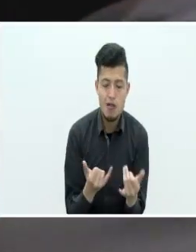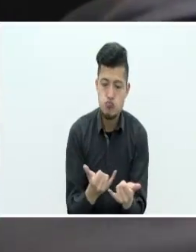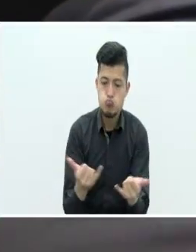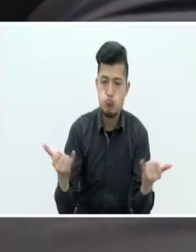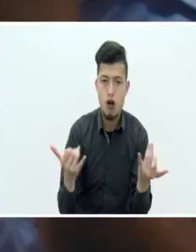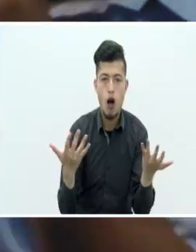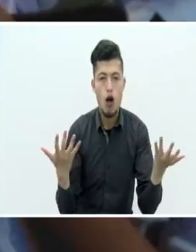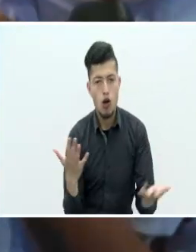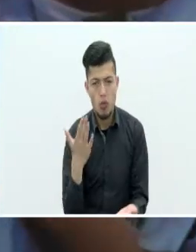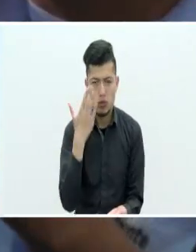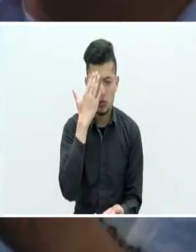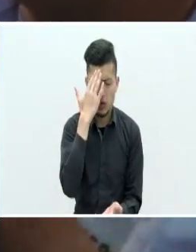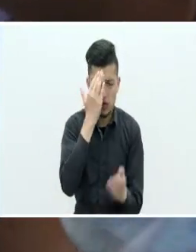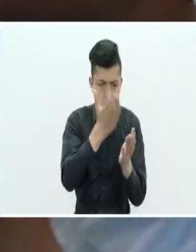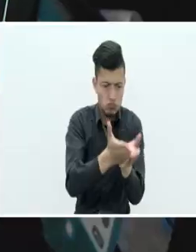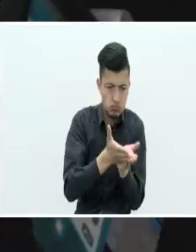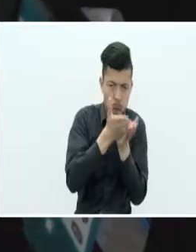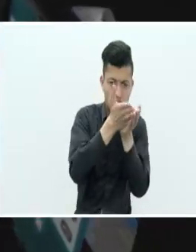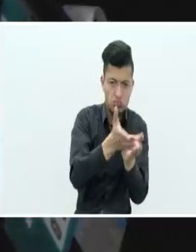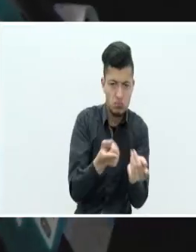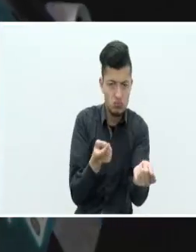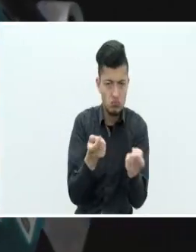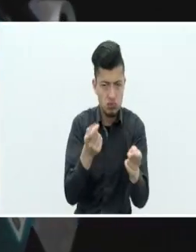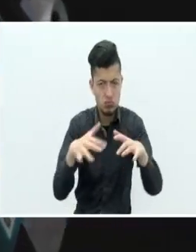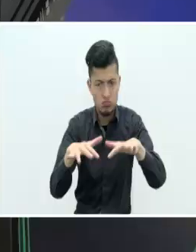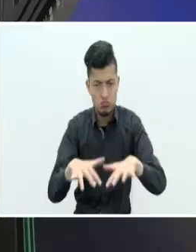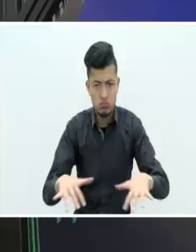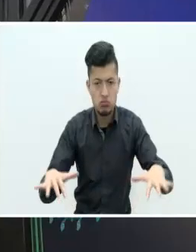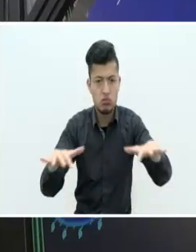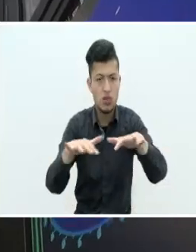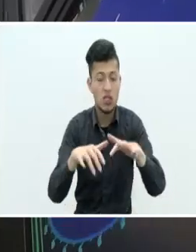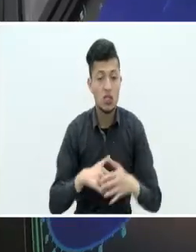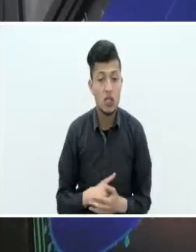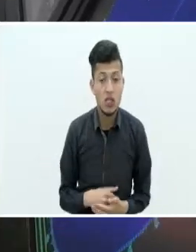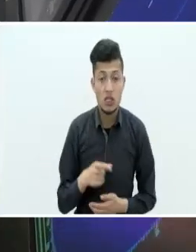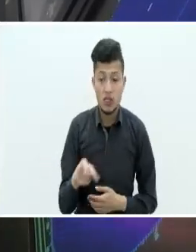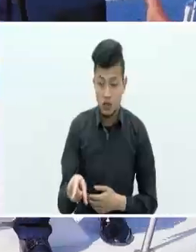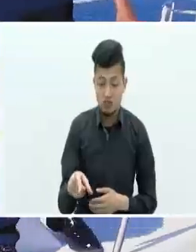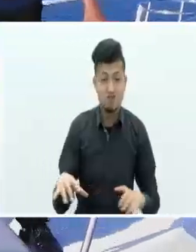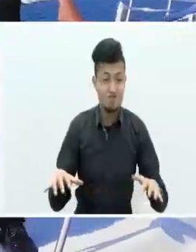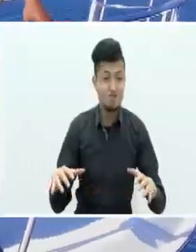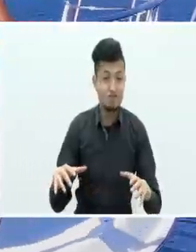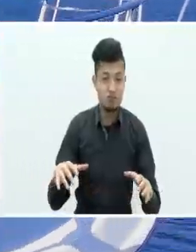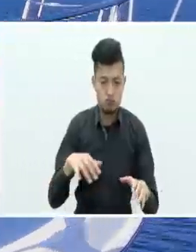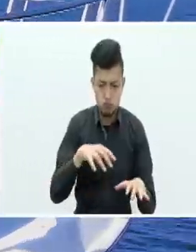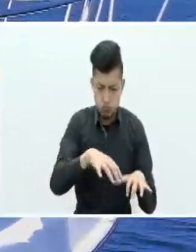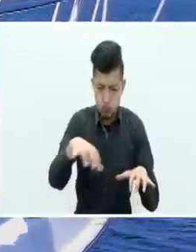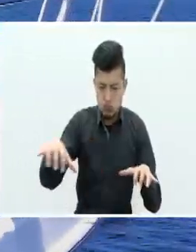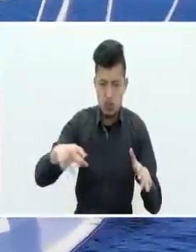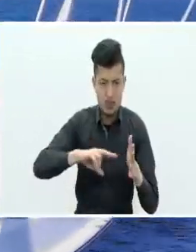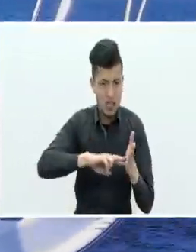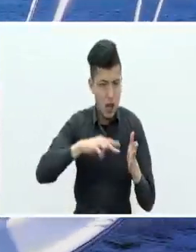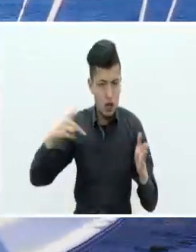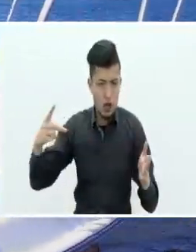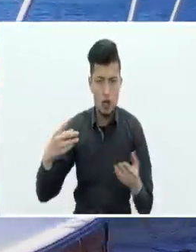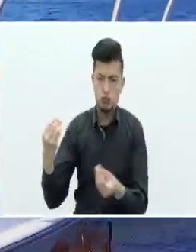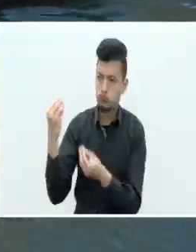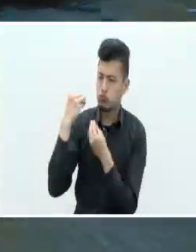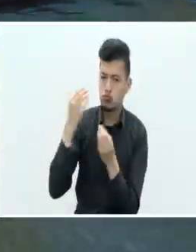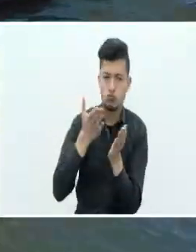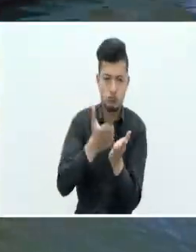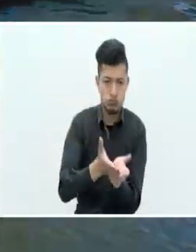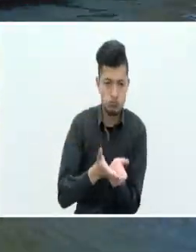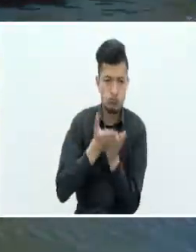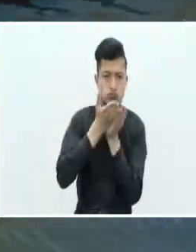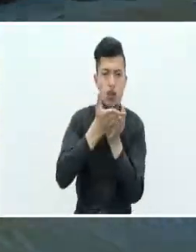tripulan embarcaciones de diferente tipo y tamaño. Estos modernos equipos permiten el entrenamiento para acercar embarcaciones a un puerto,